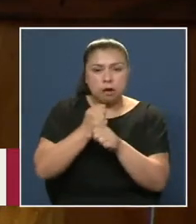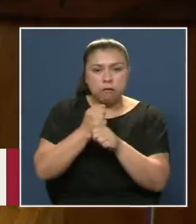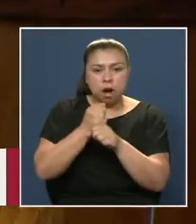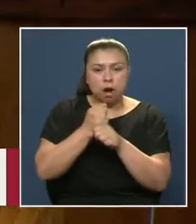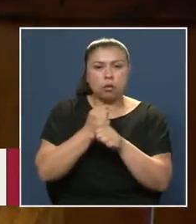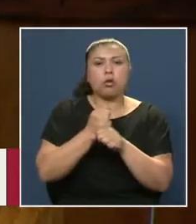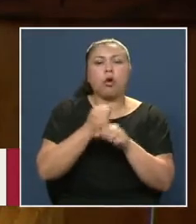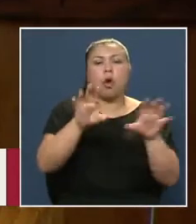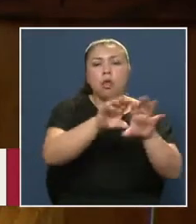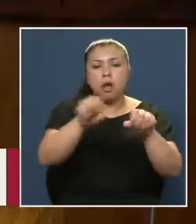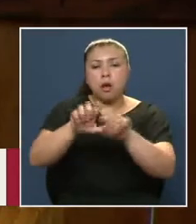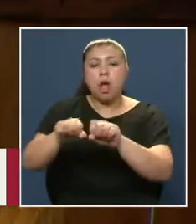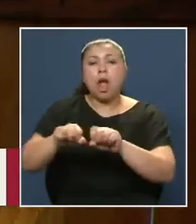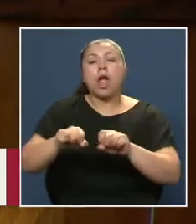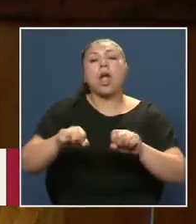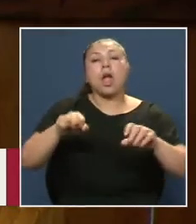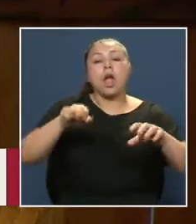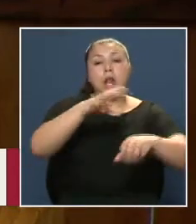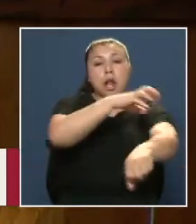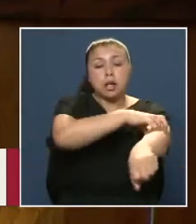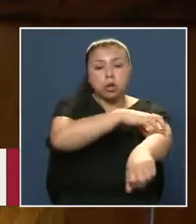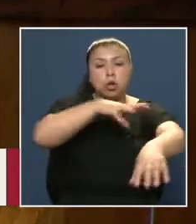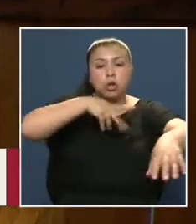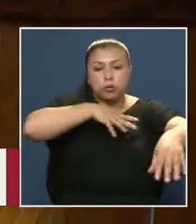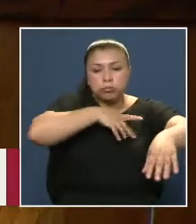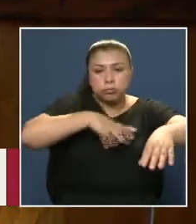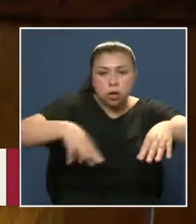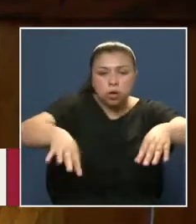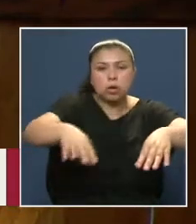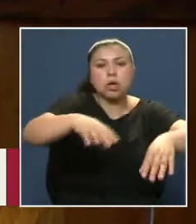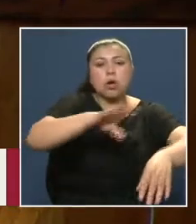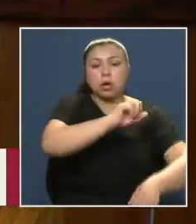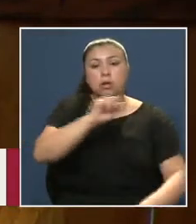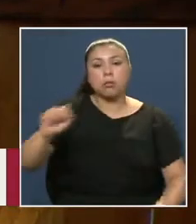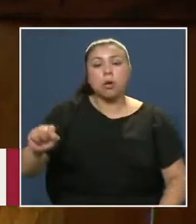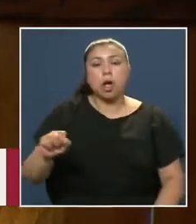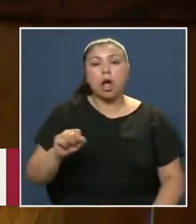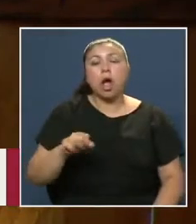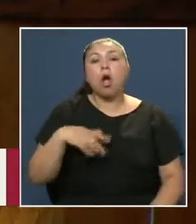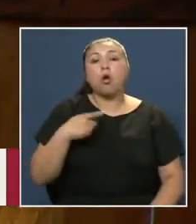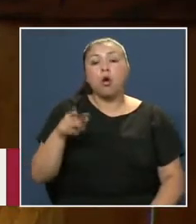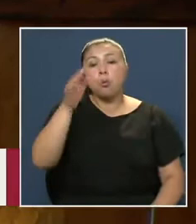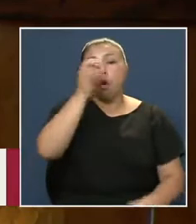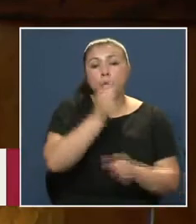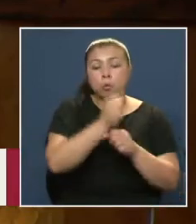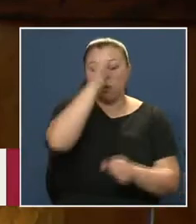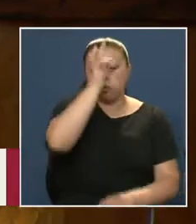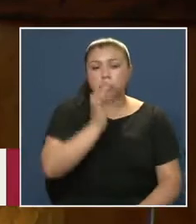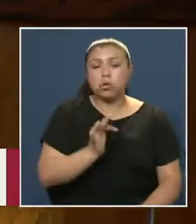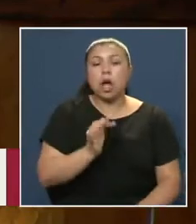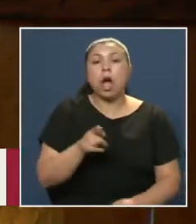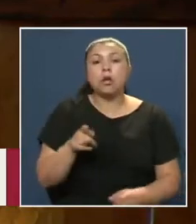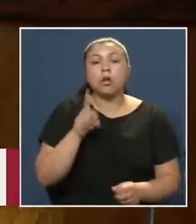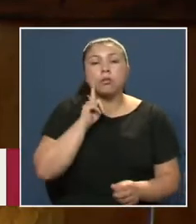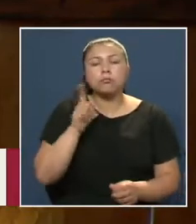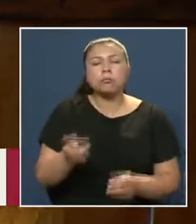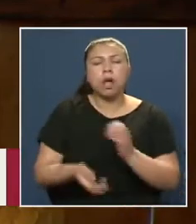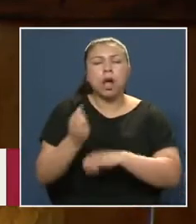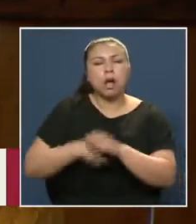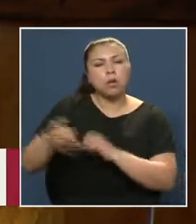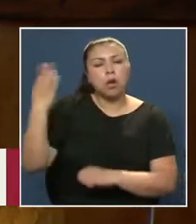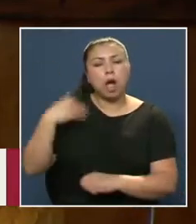De Madurás En los ríos Y en Tarapacá Se dirigieron Como un ejemplo De servidor público Al servicio De las grandes tareas Del Chile De aquel entonces